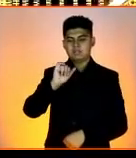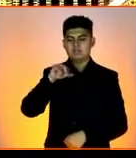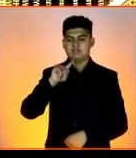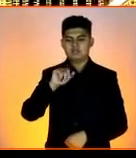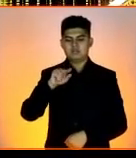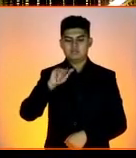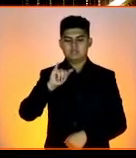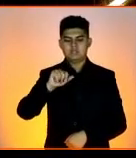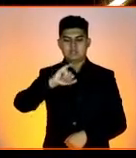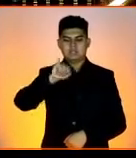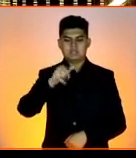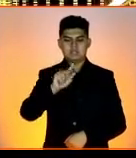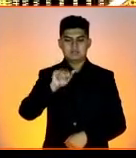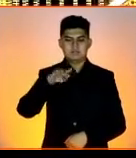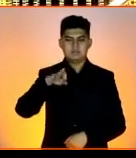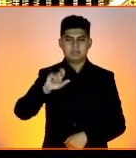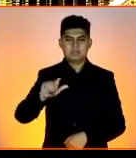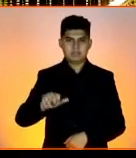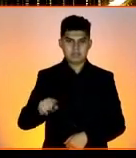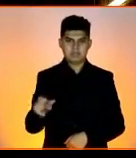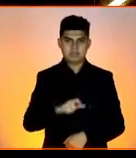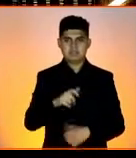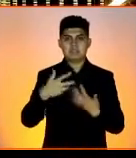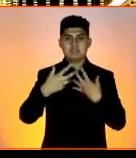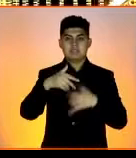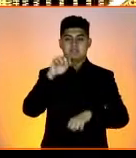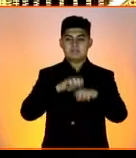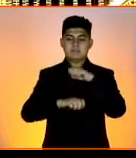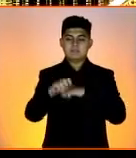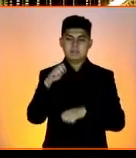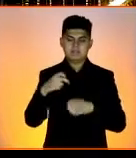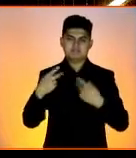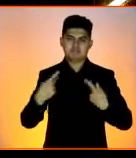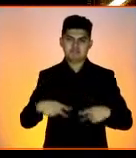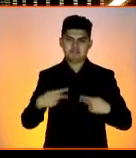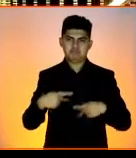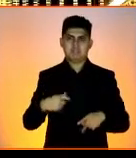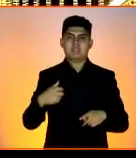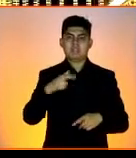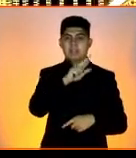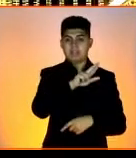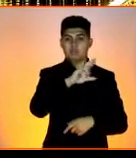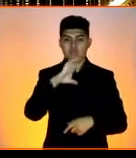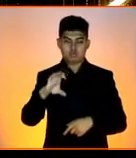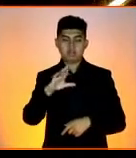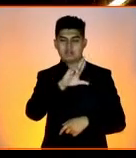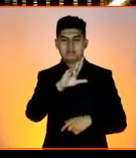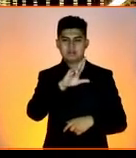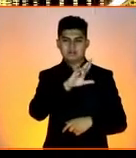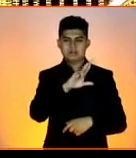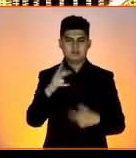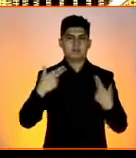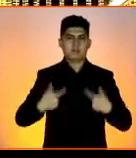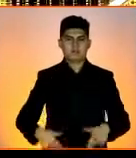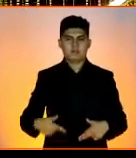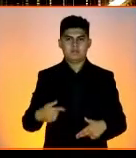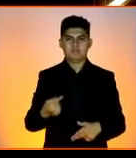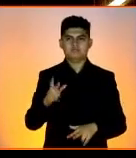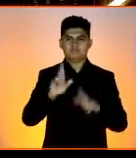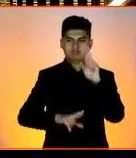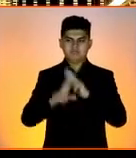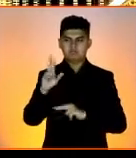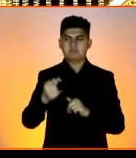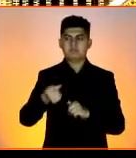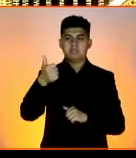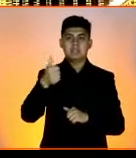de la empresa Interteam SADCB, gerente de recursos humanos. Este es el primer año que Interteam participa en la